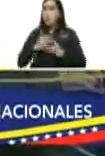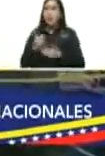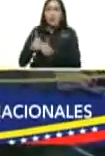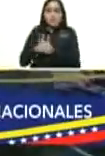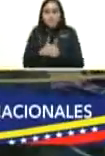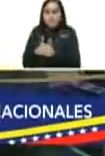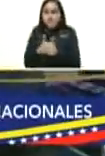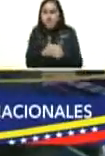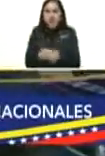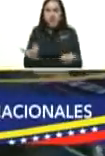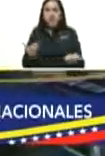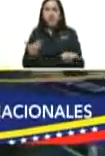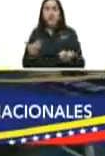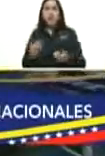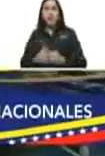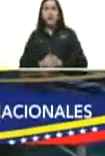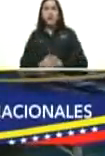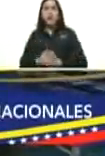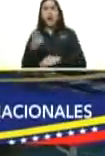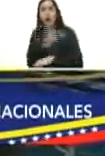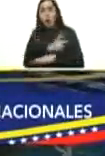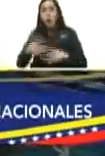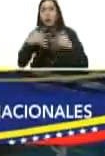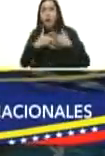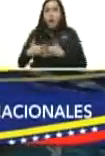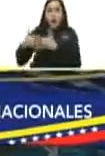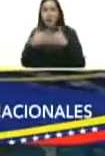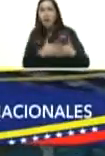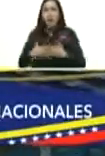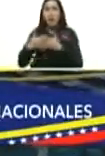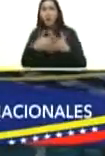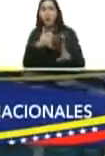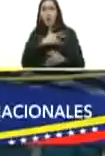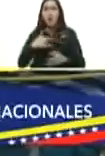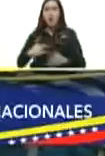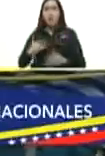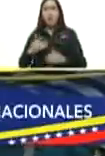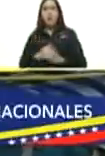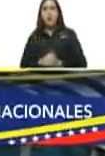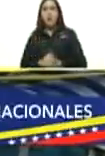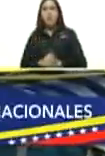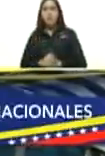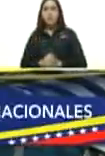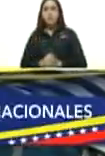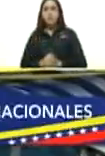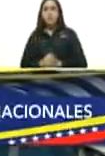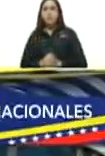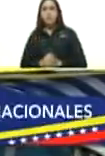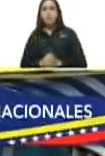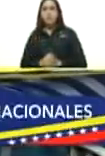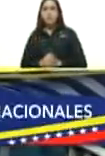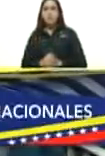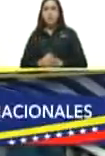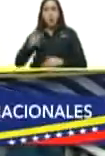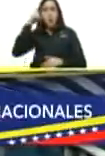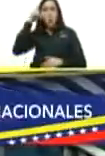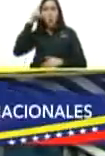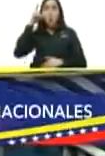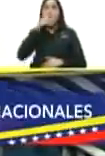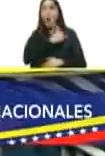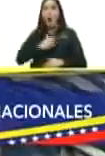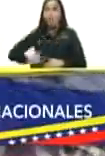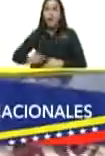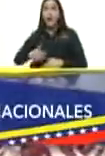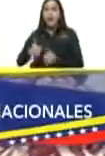persiguen la pastilla el gobierno de los Estados Unidos de Norteamérica el progresista Joe Biden persigue la